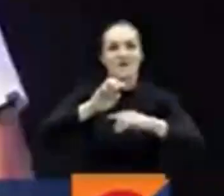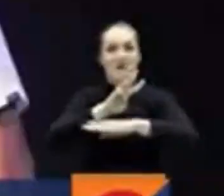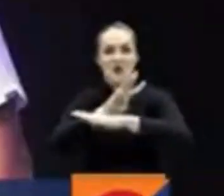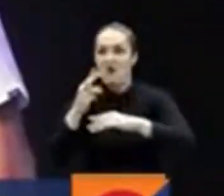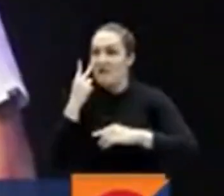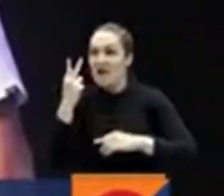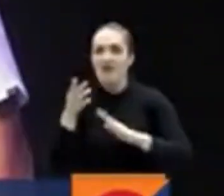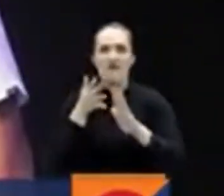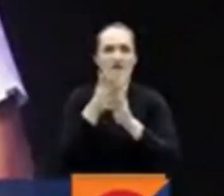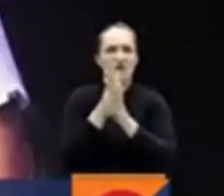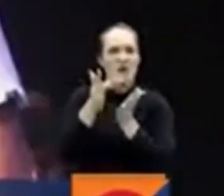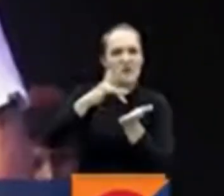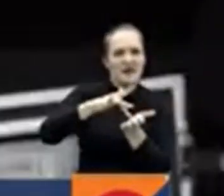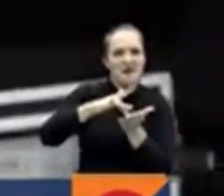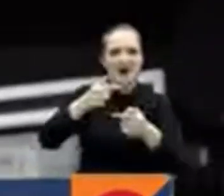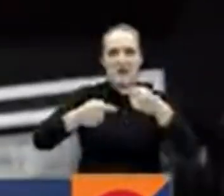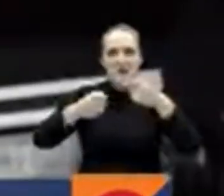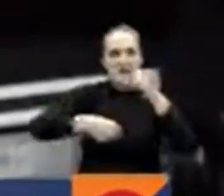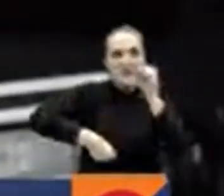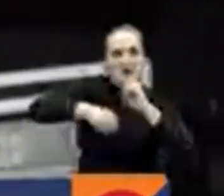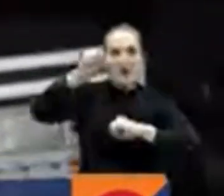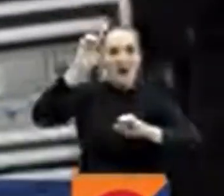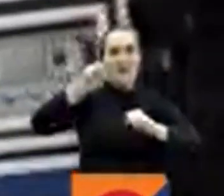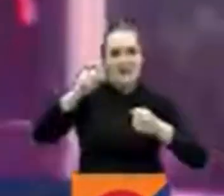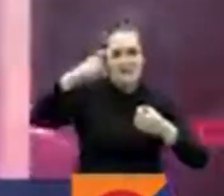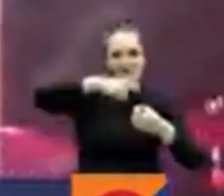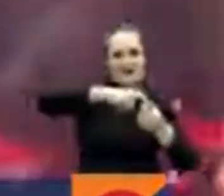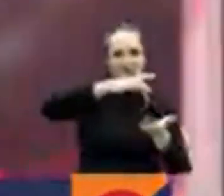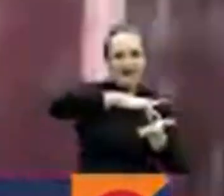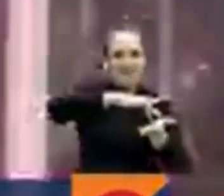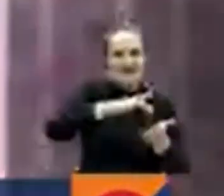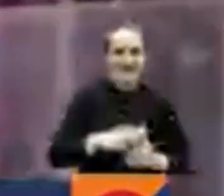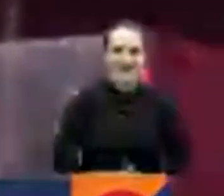revela declaran detalles para participar de este y más eventos